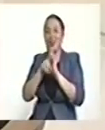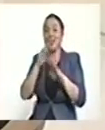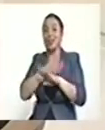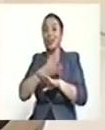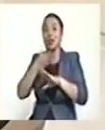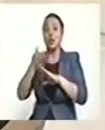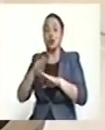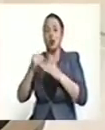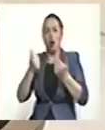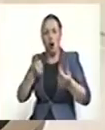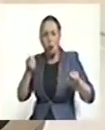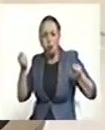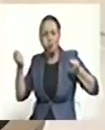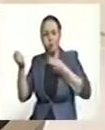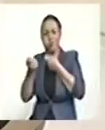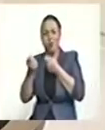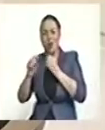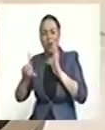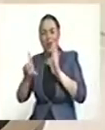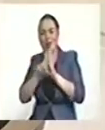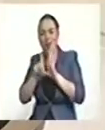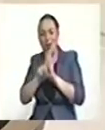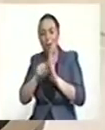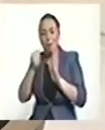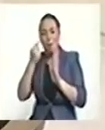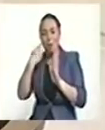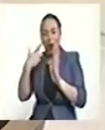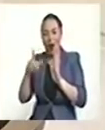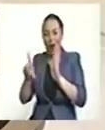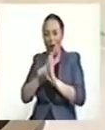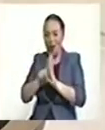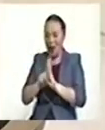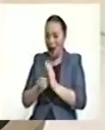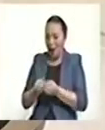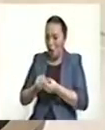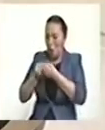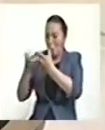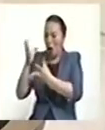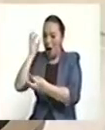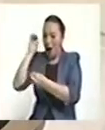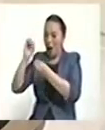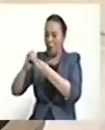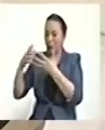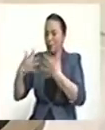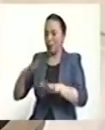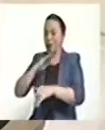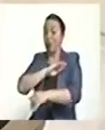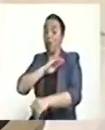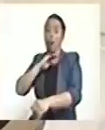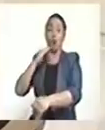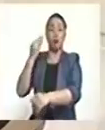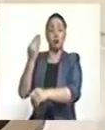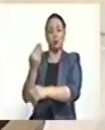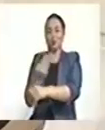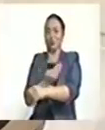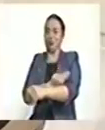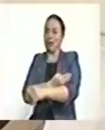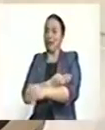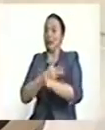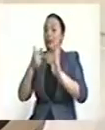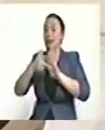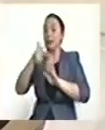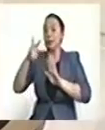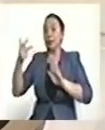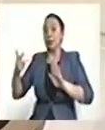propia configuración de la ley le está dando a los acuerdos un alcance de norma constitucional.